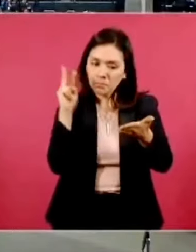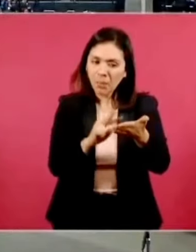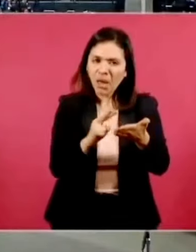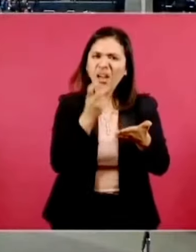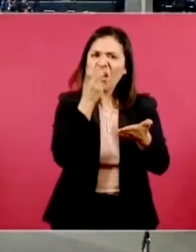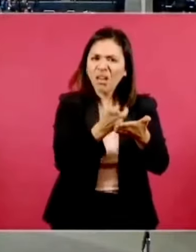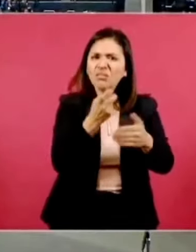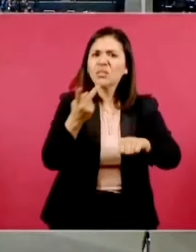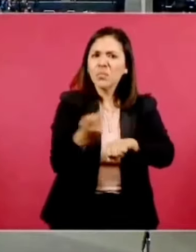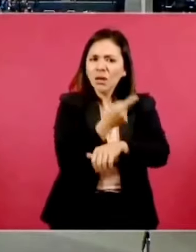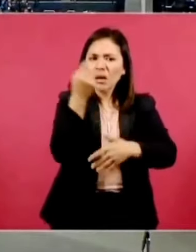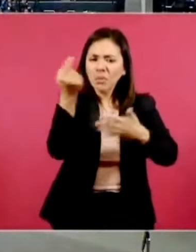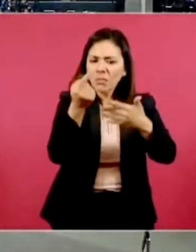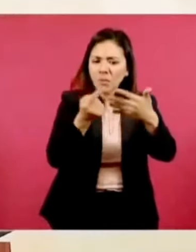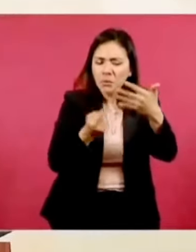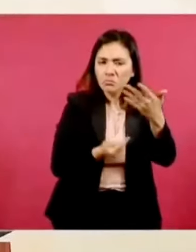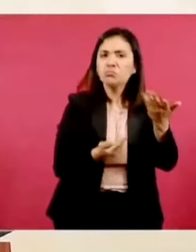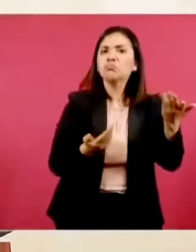casos.